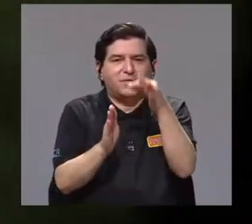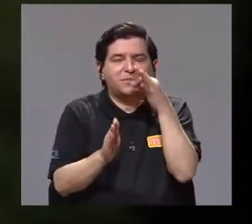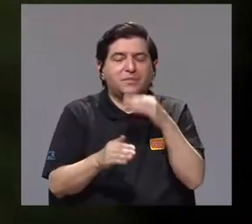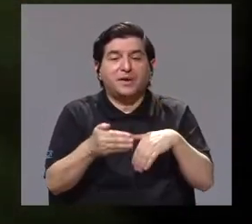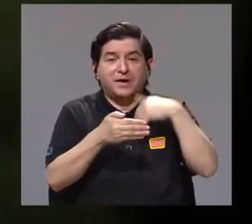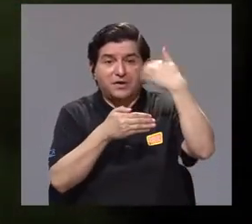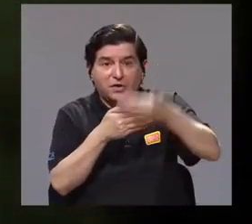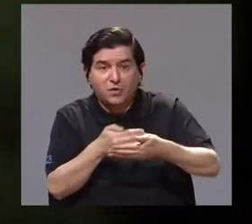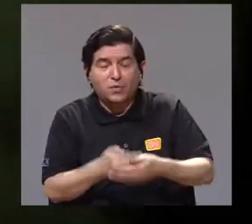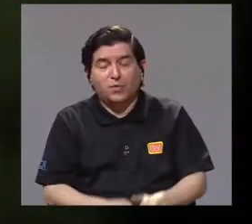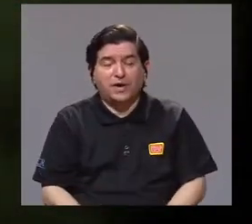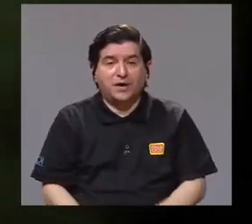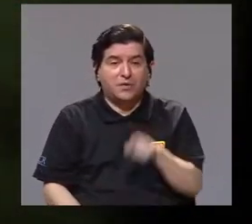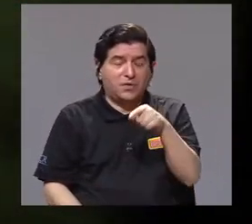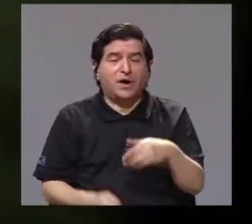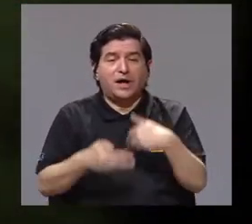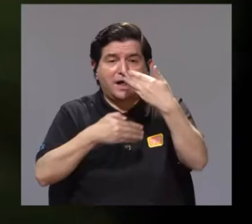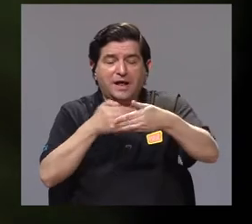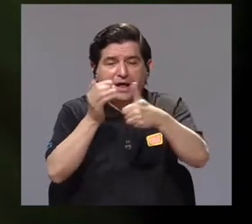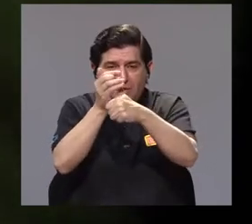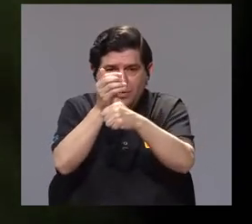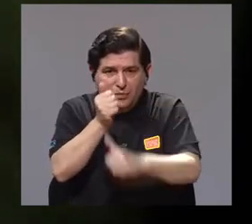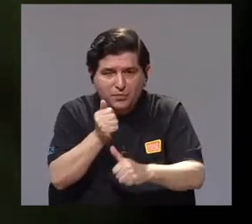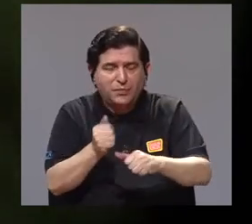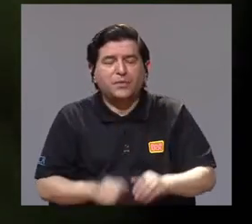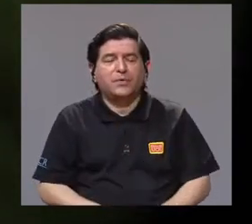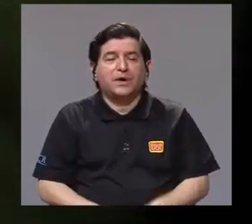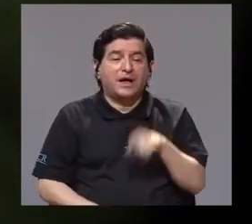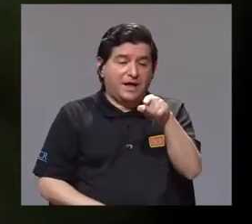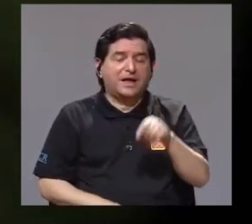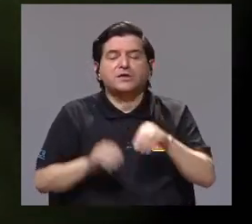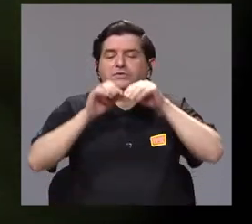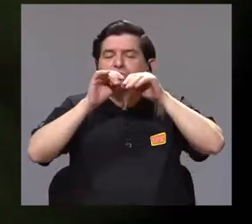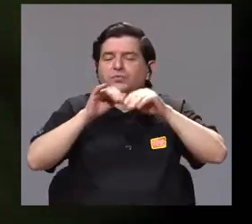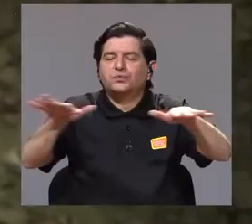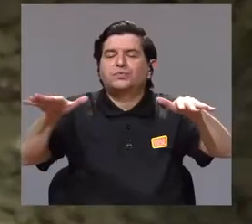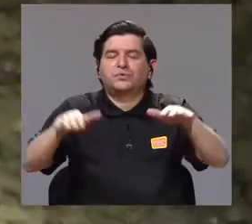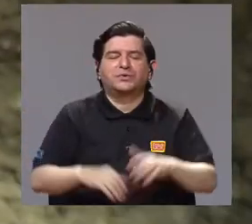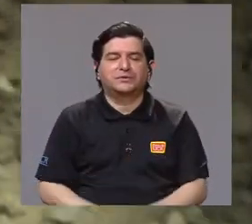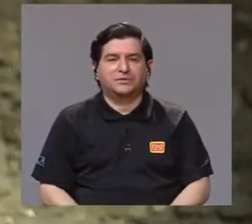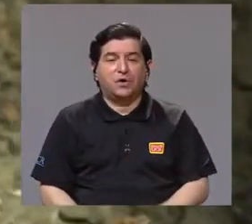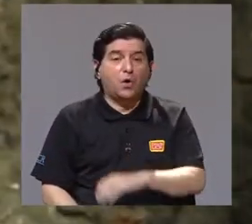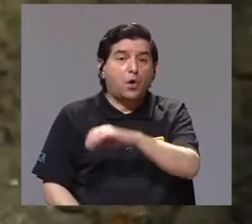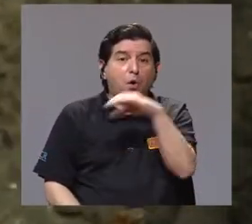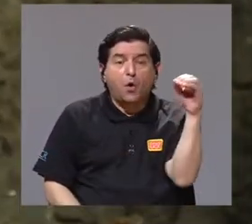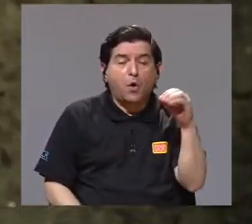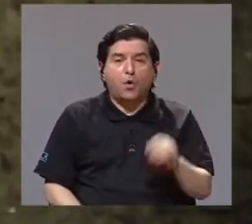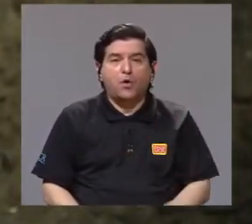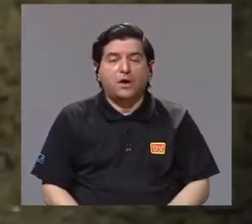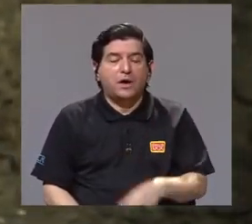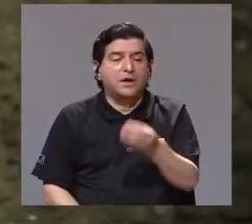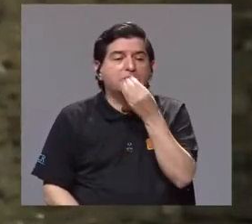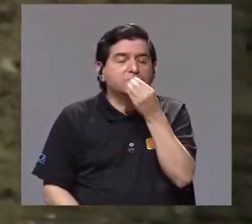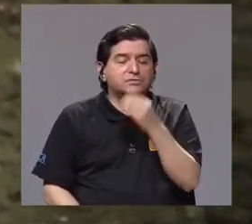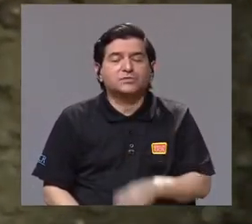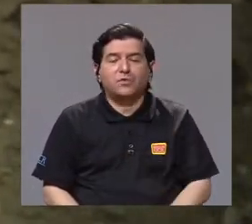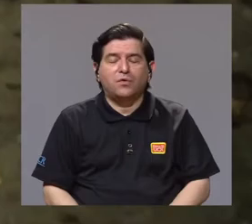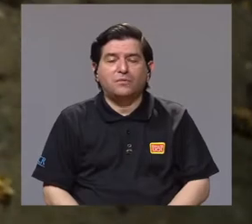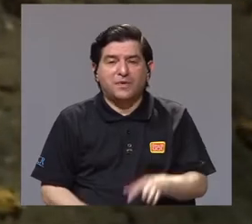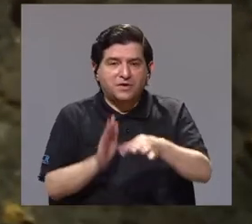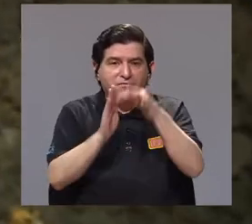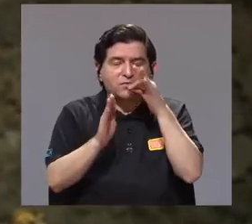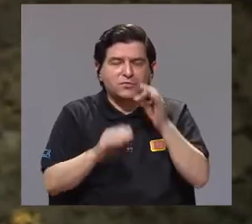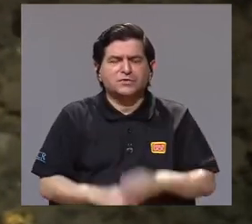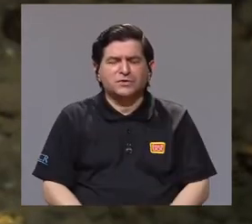el fruto y ya sea que se tragan las semillas y después las defecan en vuelo, entonces dispersando esas semillas o van y se comen el